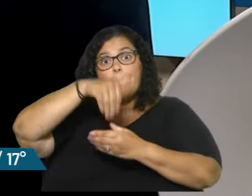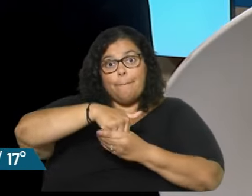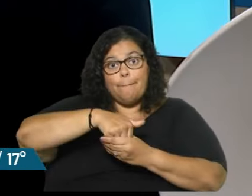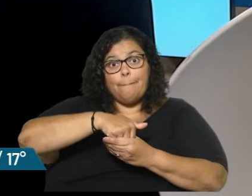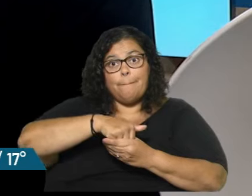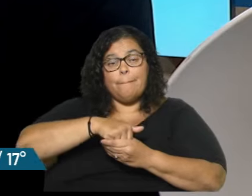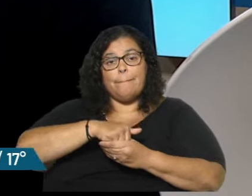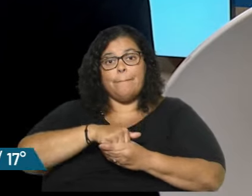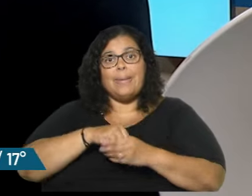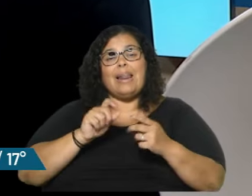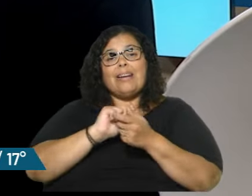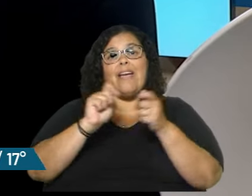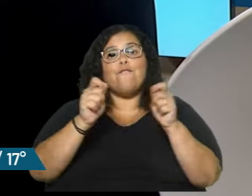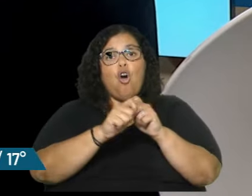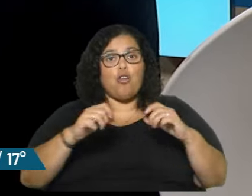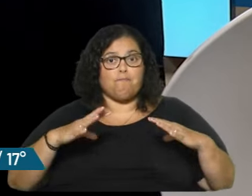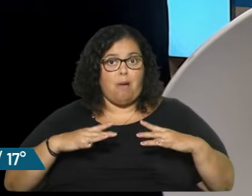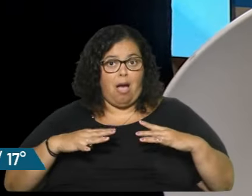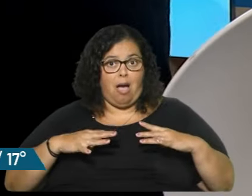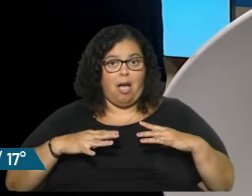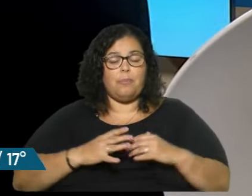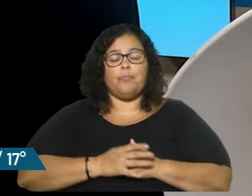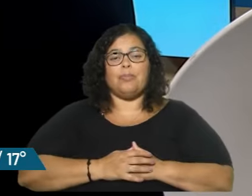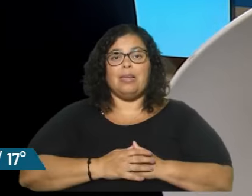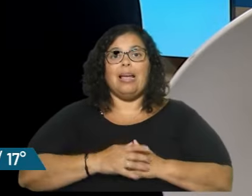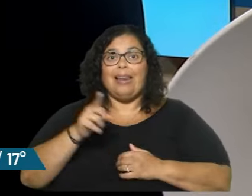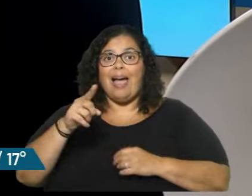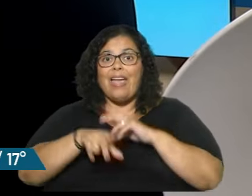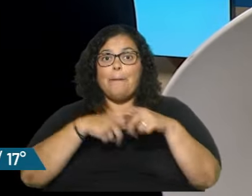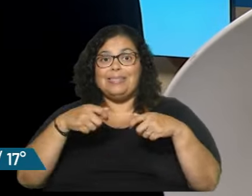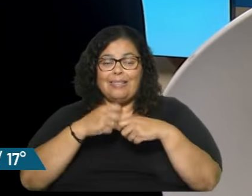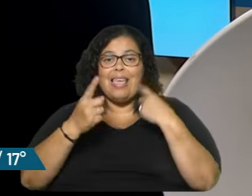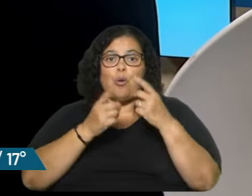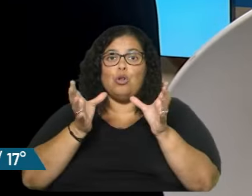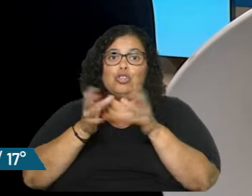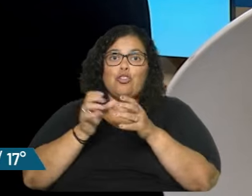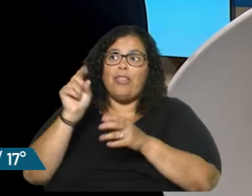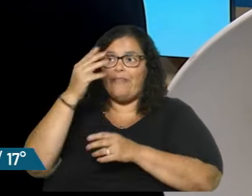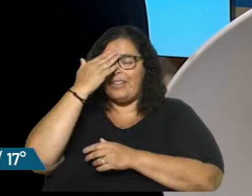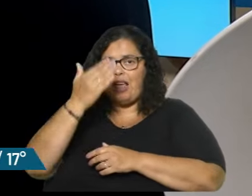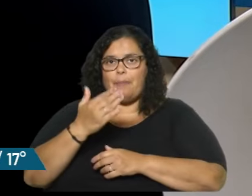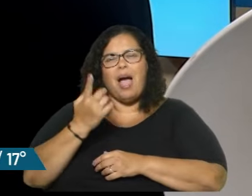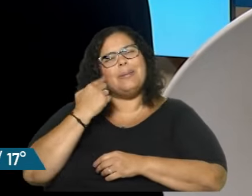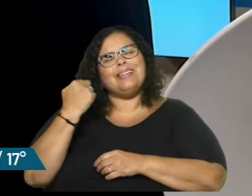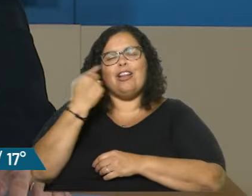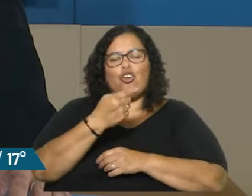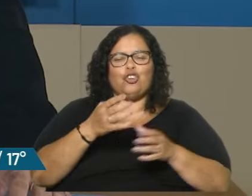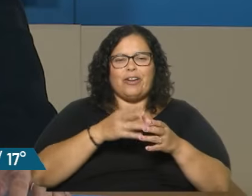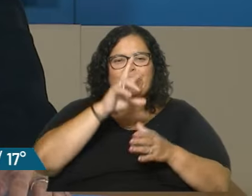plebiscito de reformar la seguridad social? Ah. La que está buscando el PINCNT y algunos sectores del frente. Perdón, es otro referéndum, pensé que me has dicho.